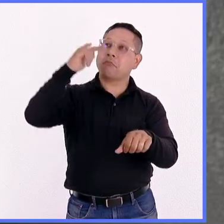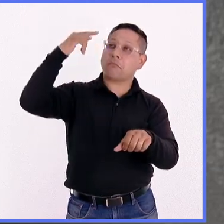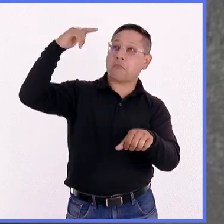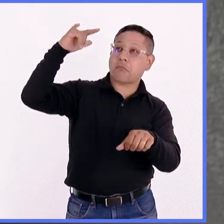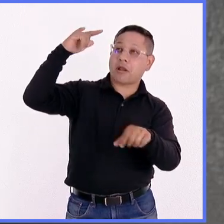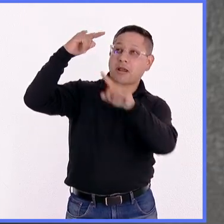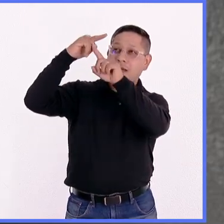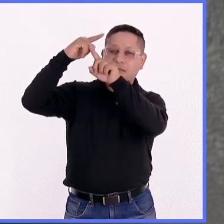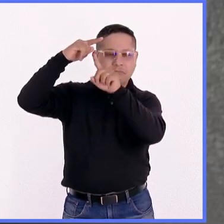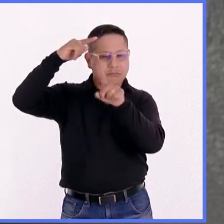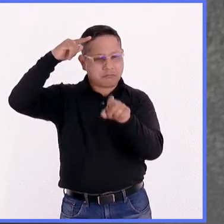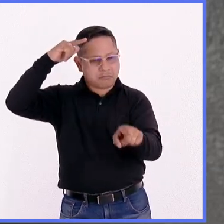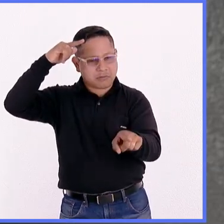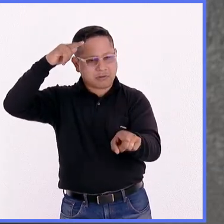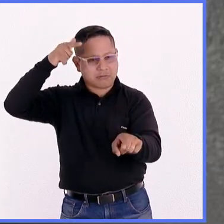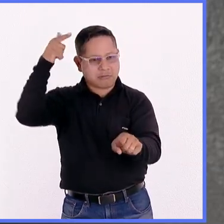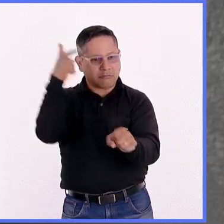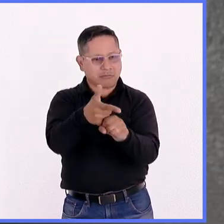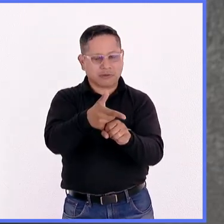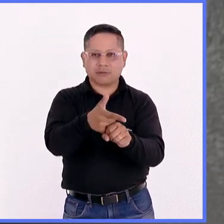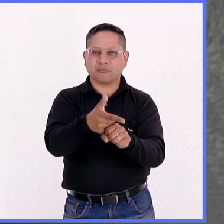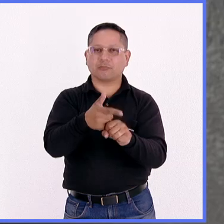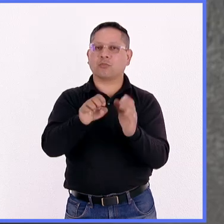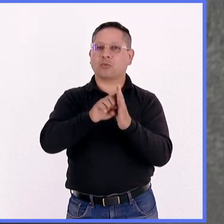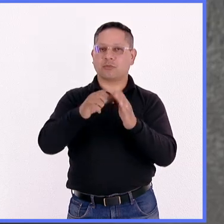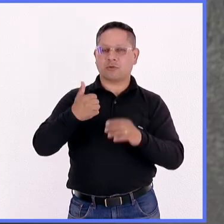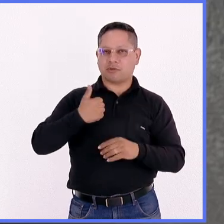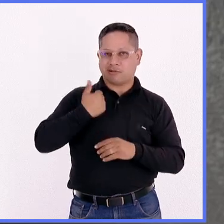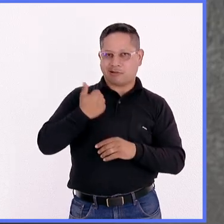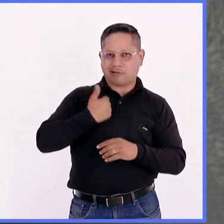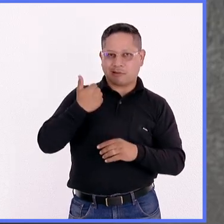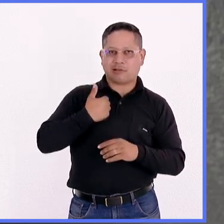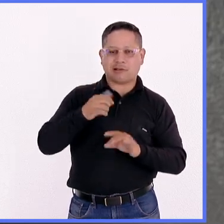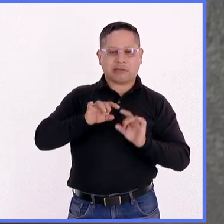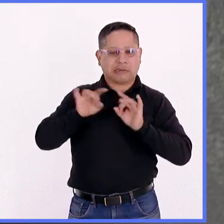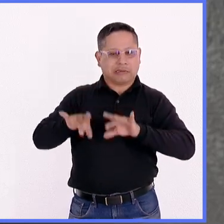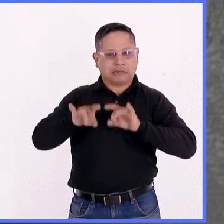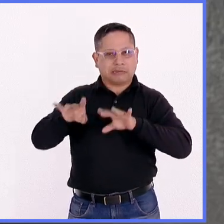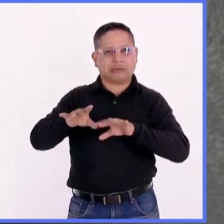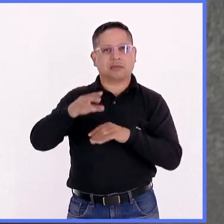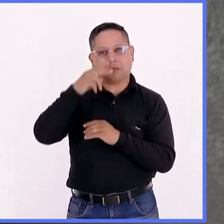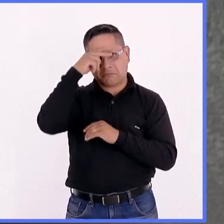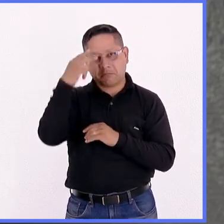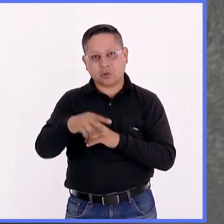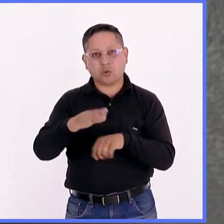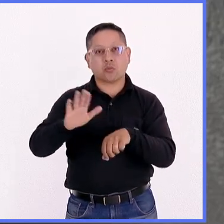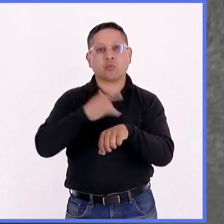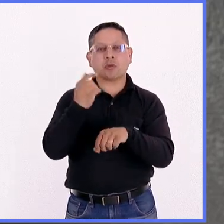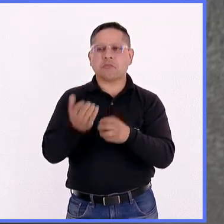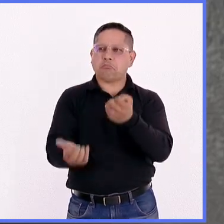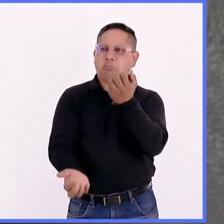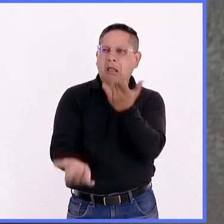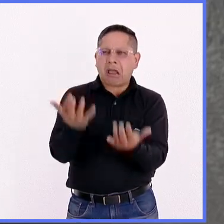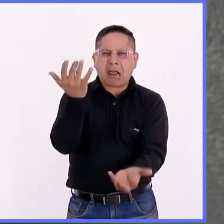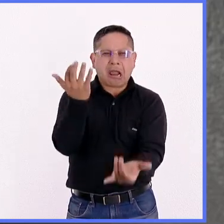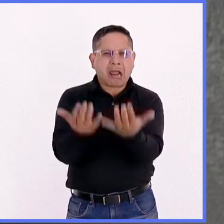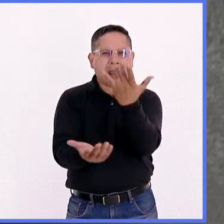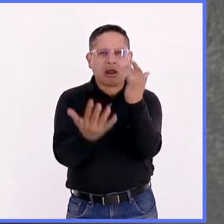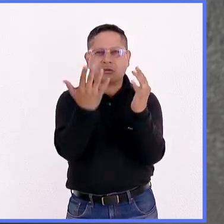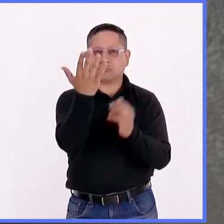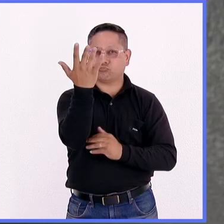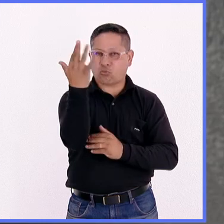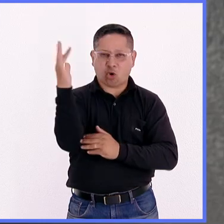porque hemos visto cómo ha sufrido Canadá o Australia, incluso México, por incendios forestales terribles. Bueno,